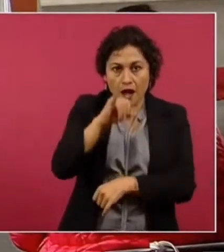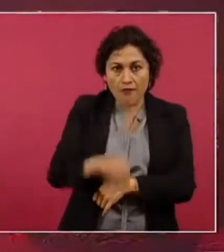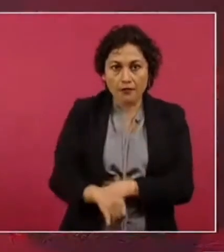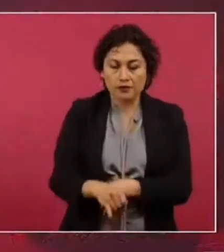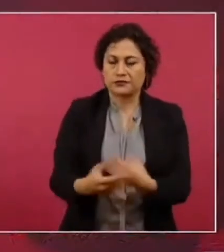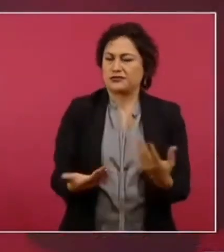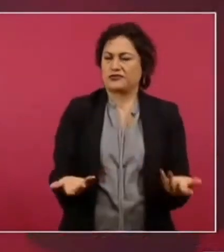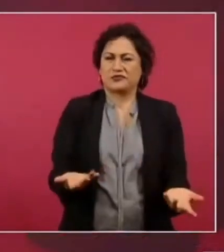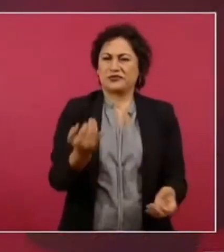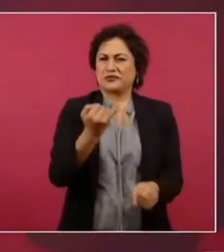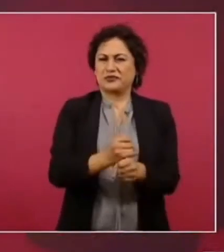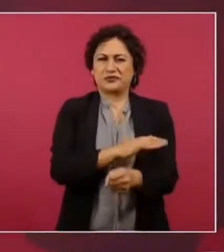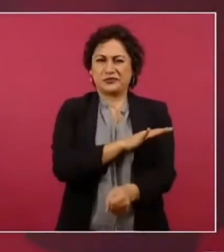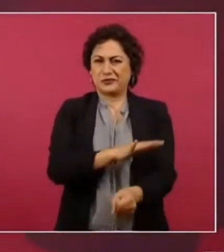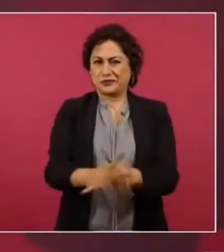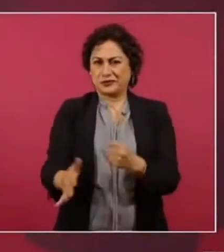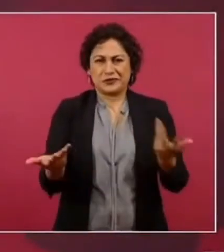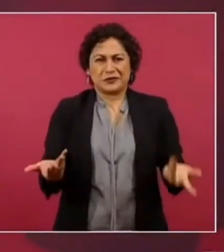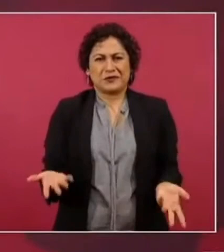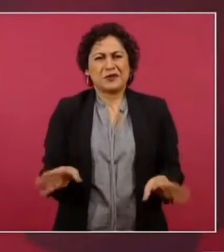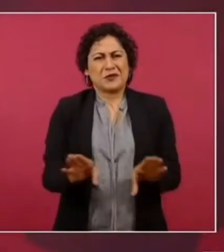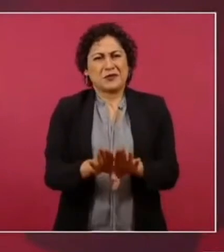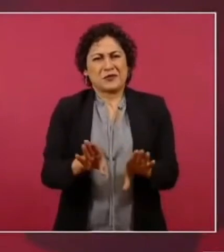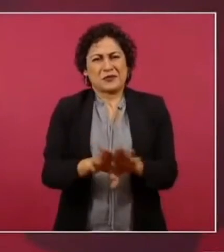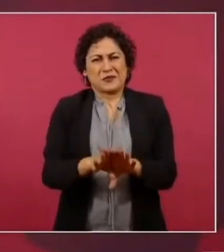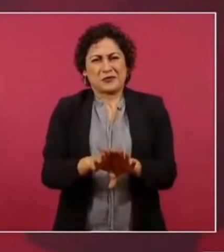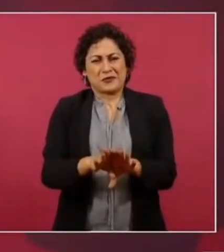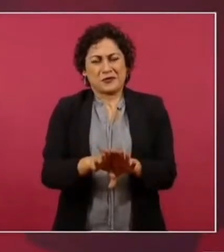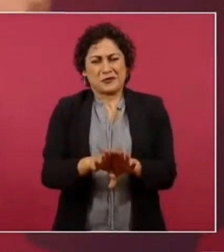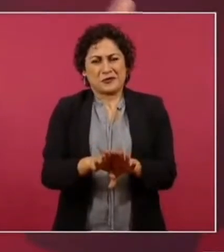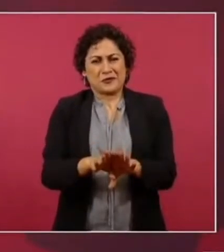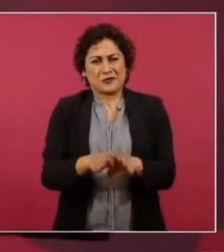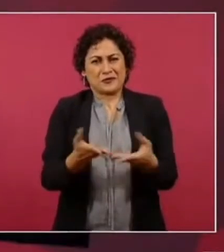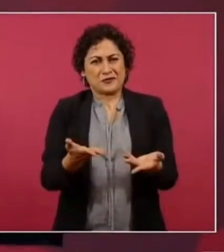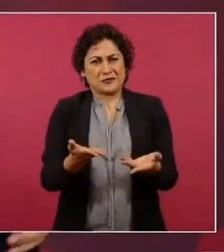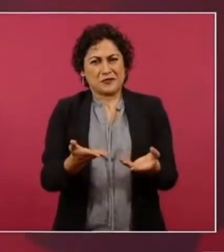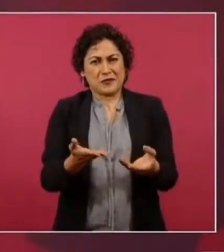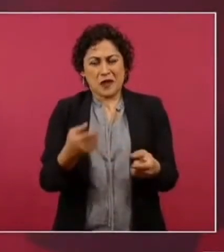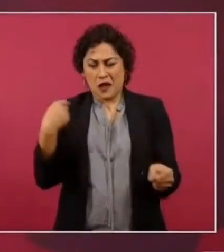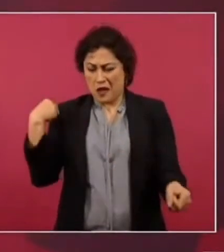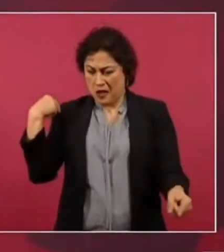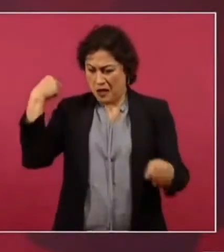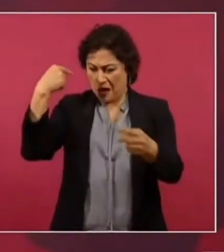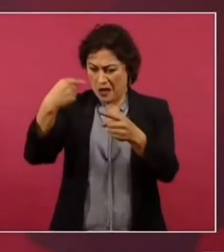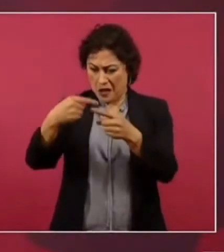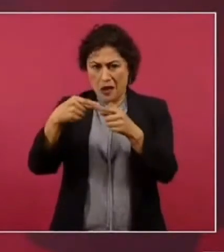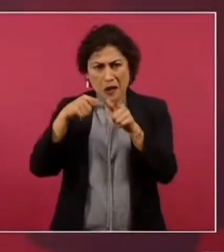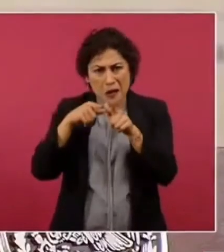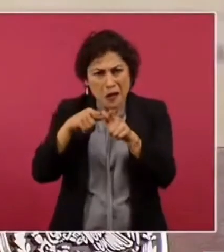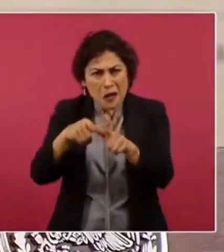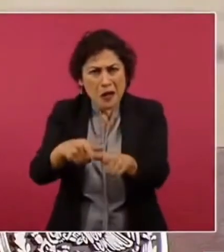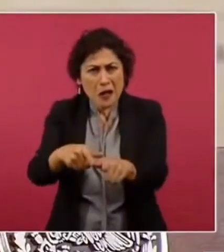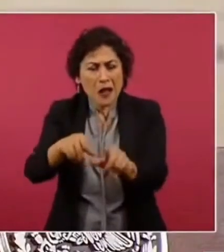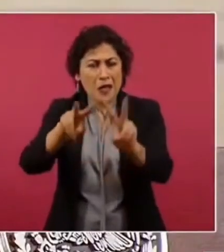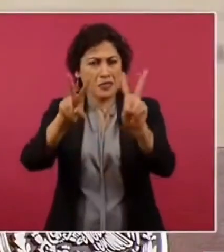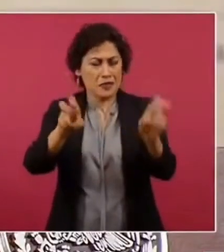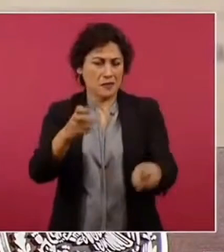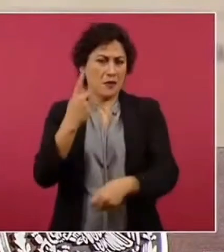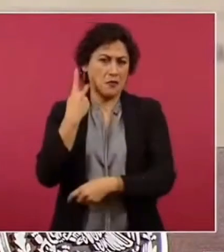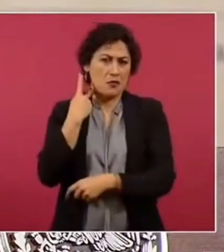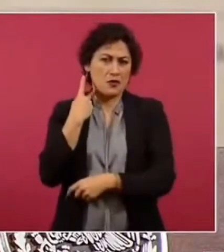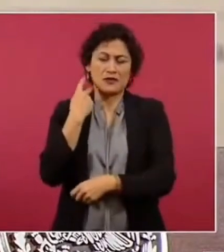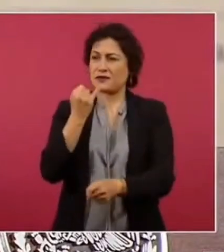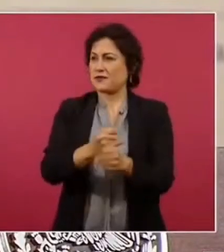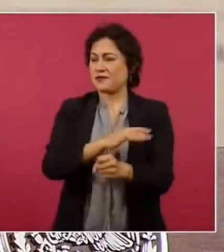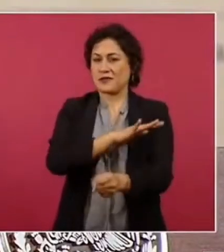esa doctrina y esa forma de hacer política es muy